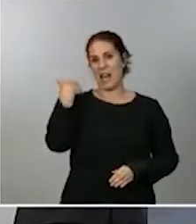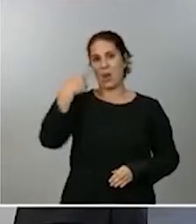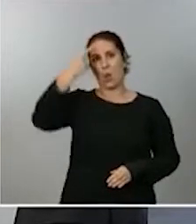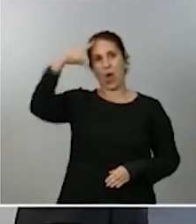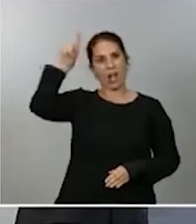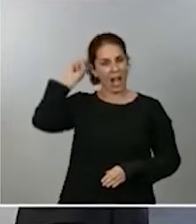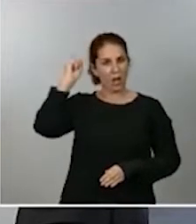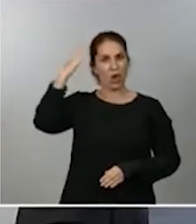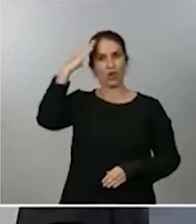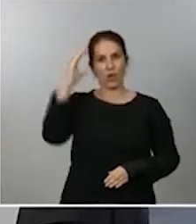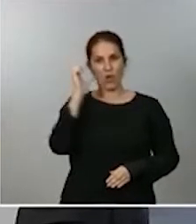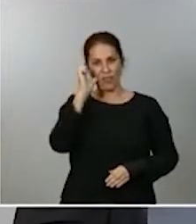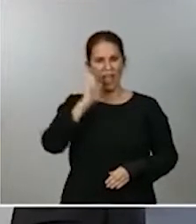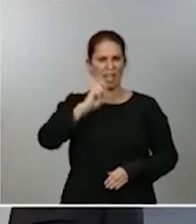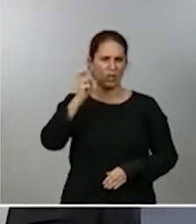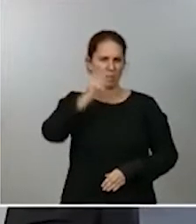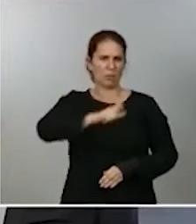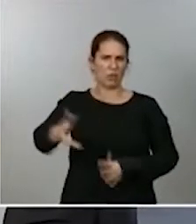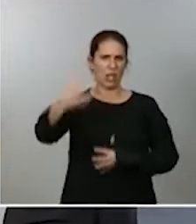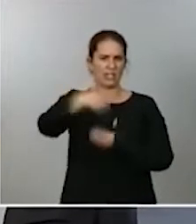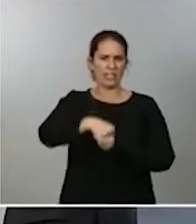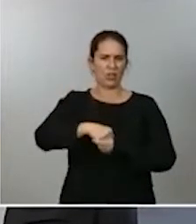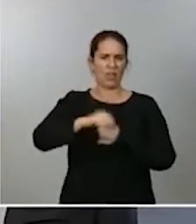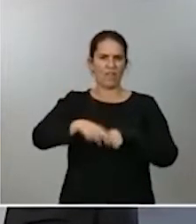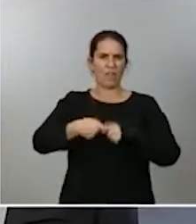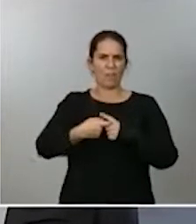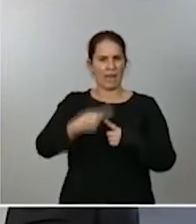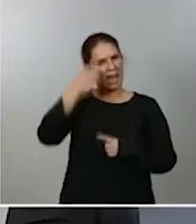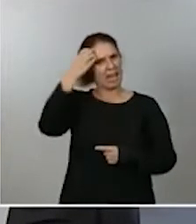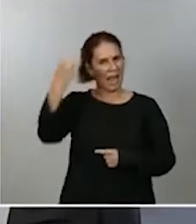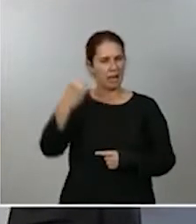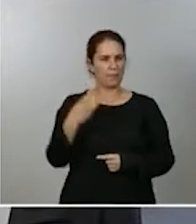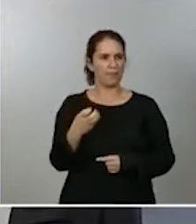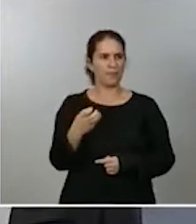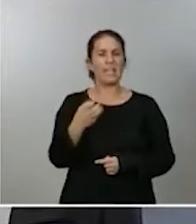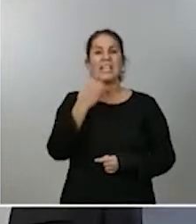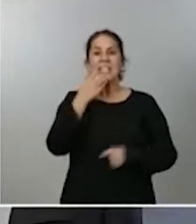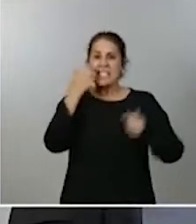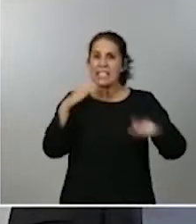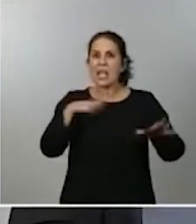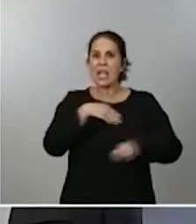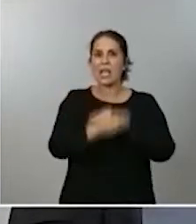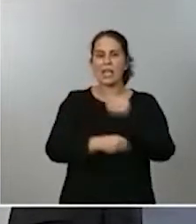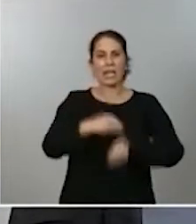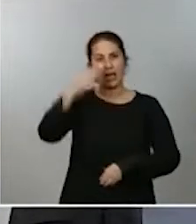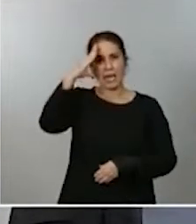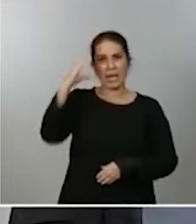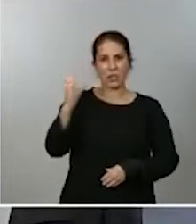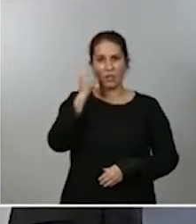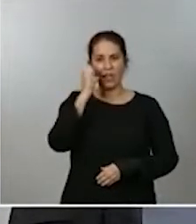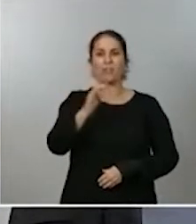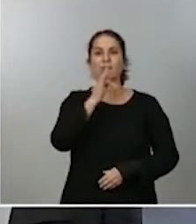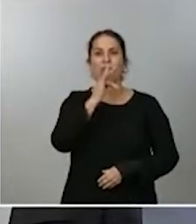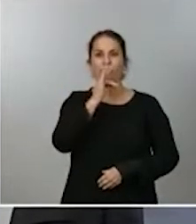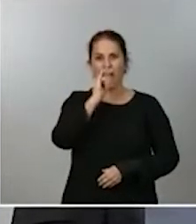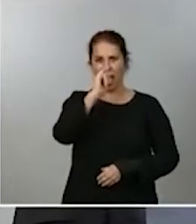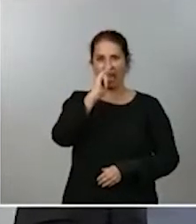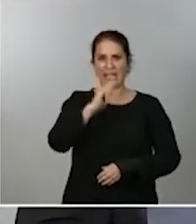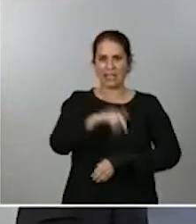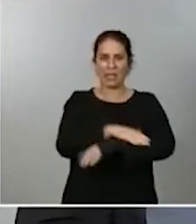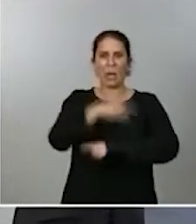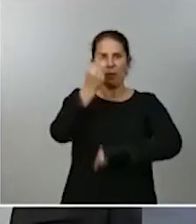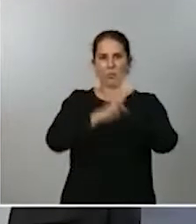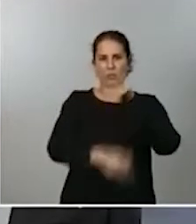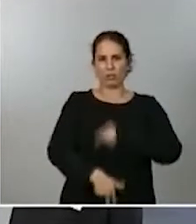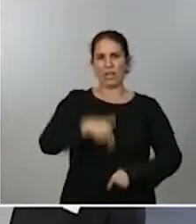concreto, les quería preguntar por el caso de que lo hiciera la reina Sofía, que sigue percibiendo asignación de los presupuestos generales del